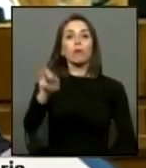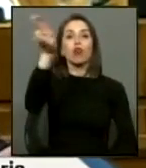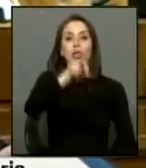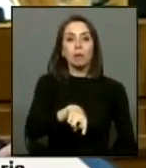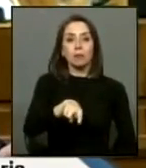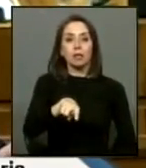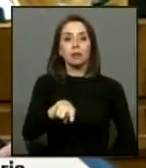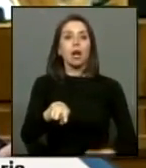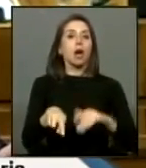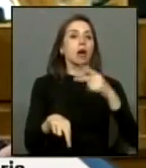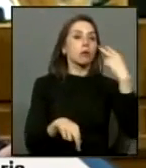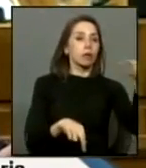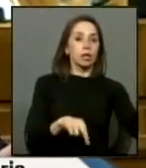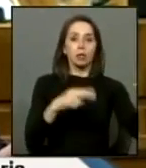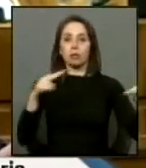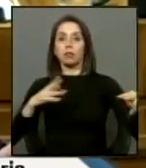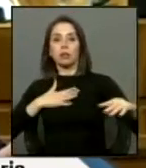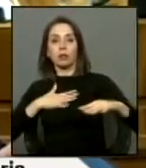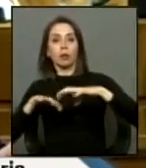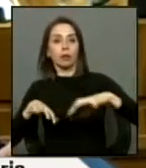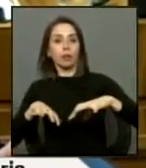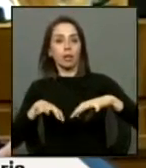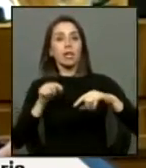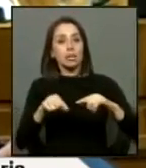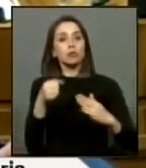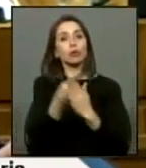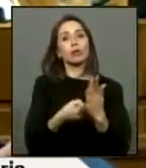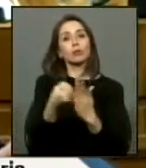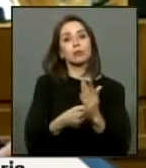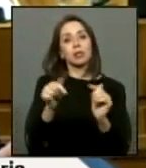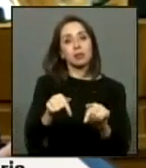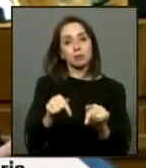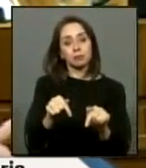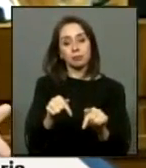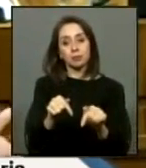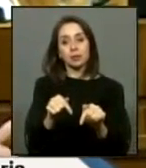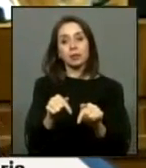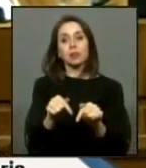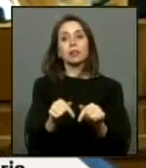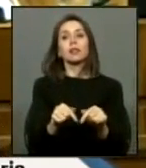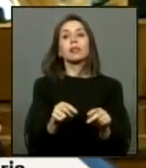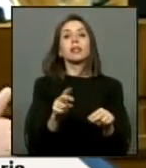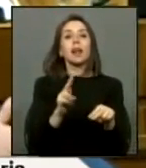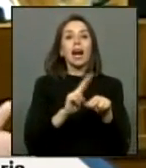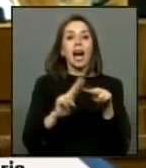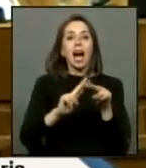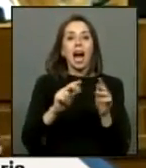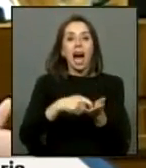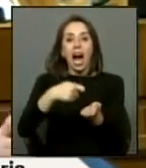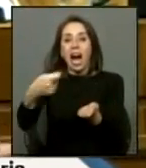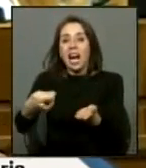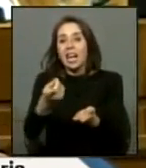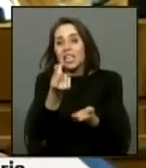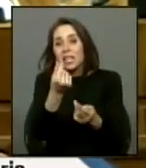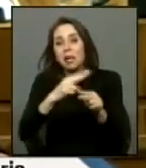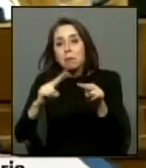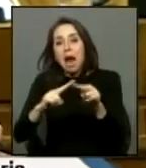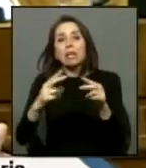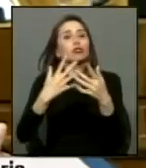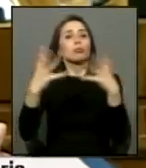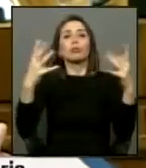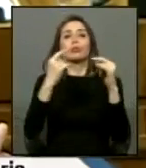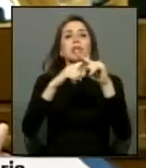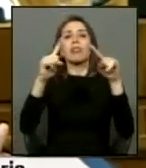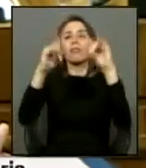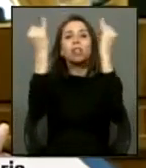ni de otro lado eso yo creo que es lo que tenemos que pelear hoy día las reparaciones se pueden hacer de muchas maneras y la